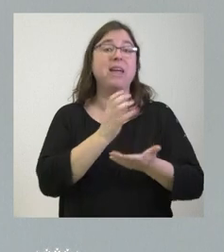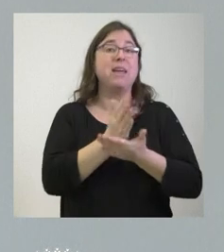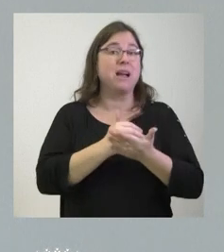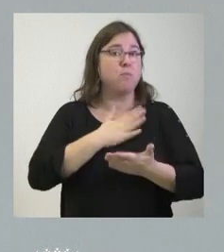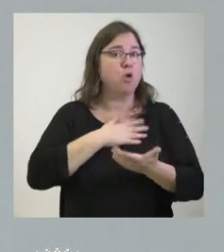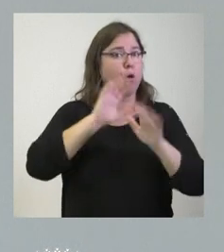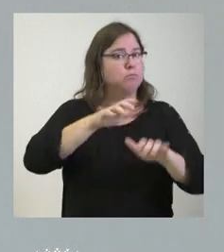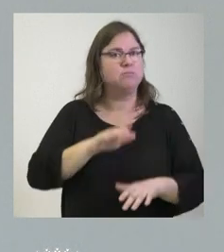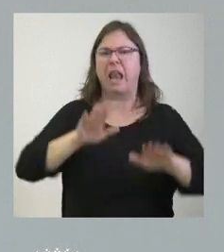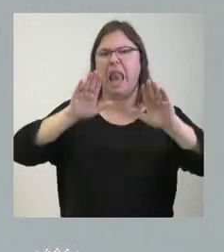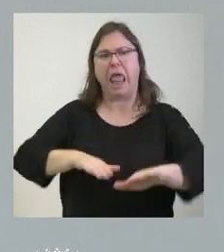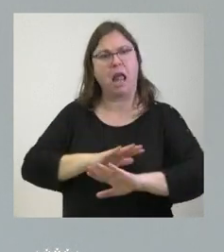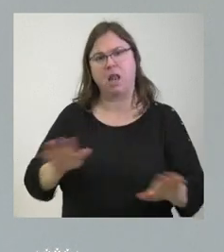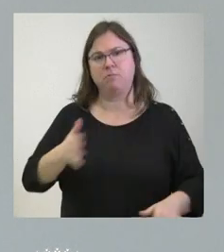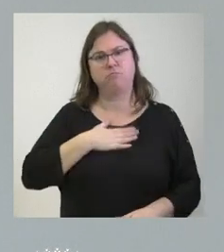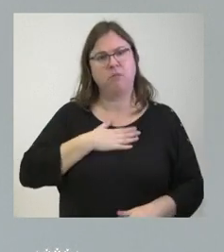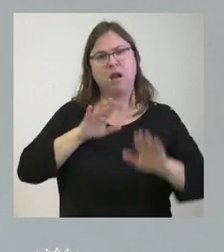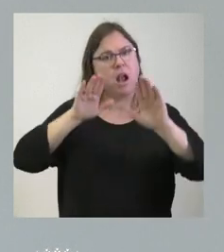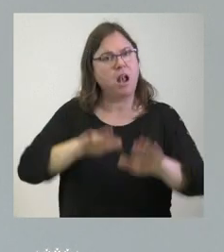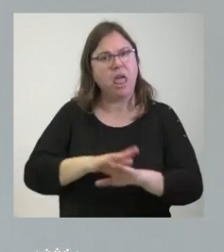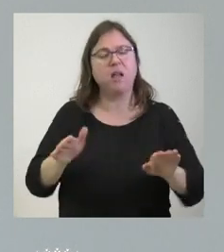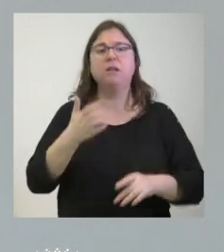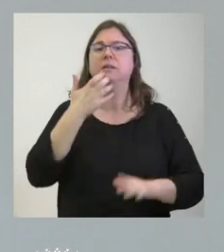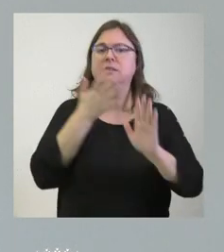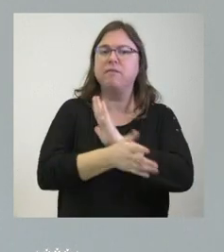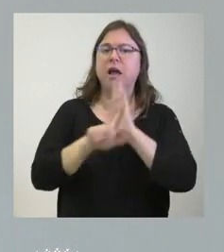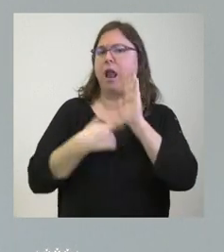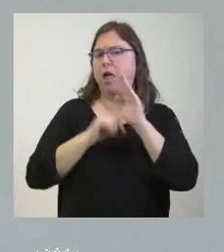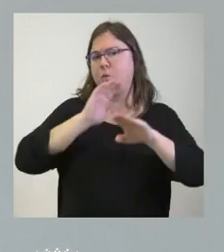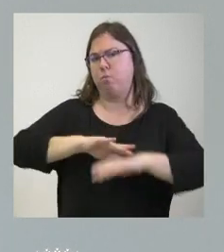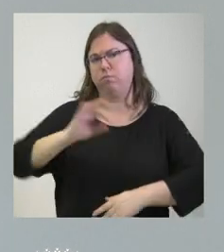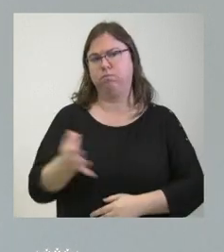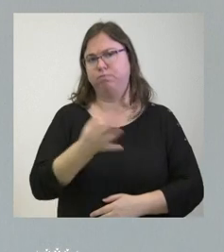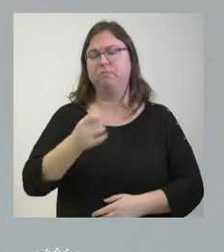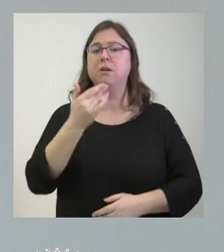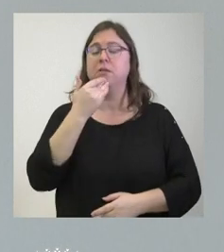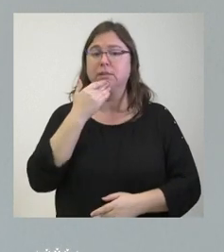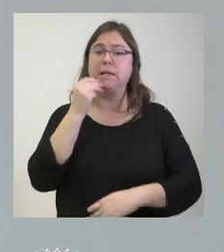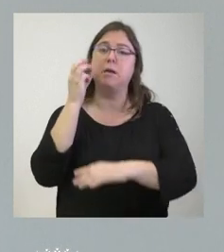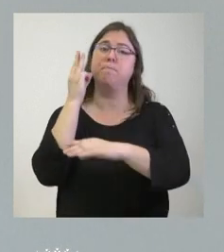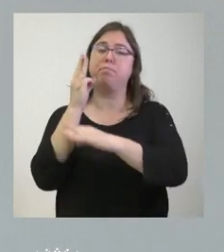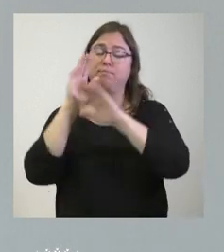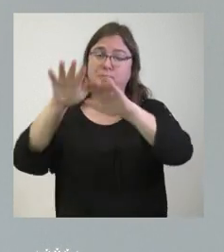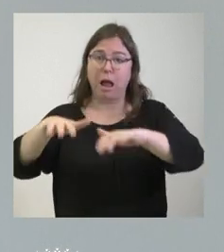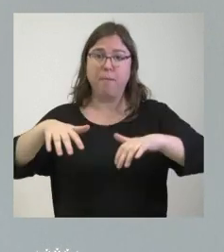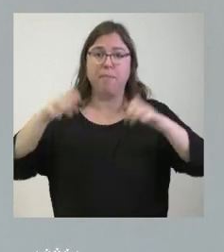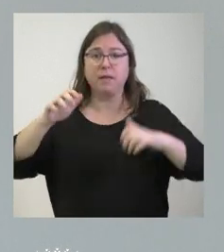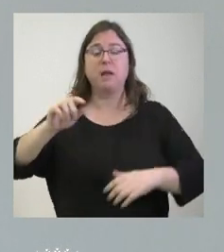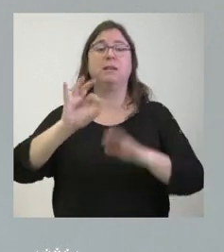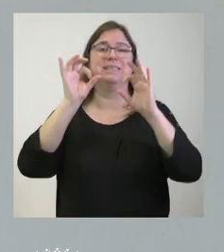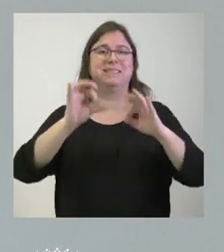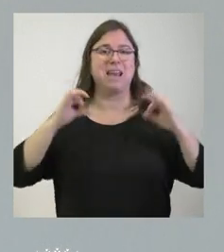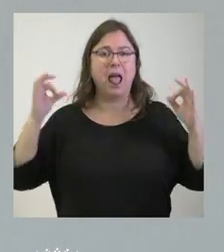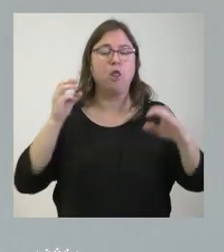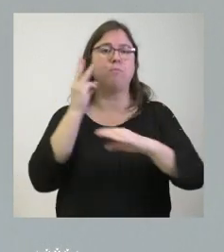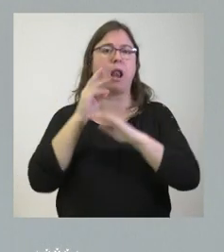autónoma leal lo vemos yo siempre y somos leales en el cumplimiento de las leyes que se aprueban en el Congreso de los Diputados y en el Senado y en el Parlamento Nacional y